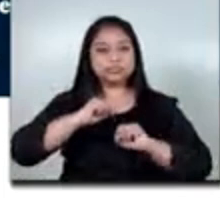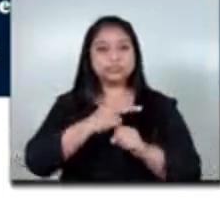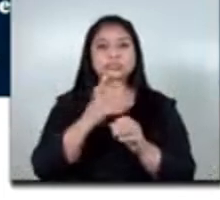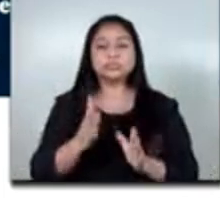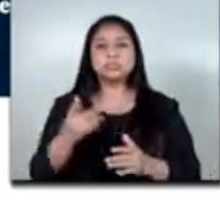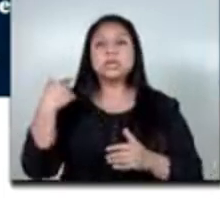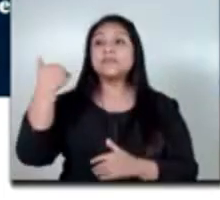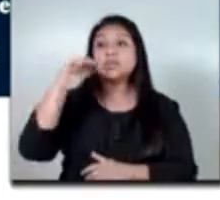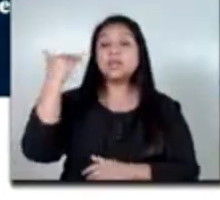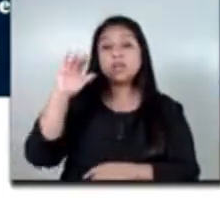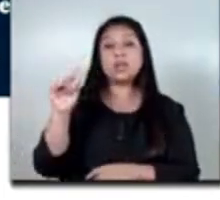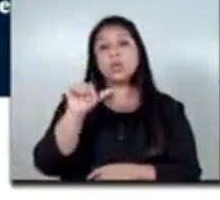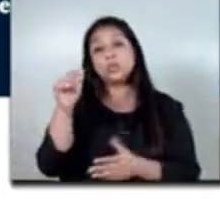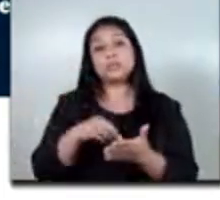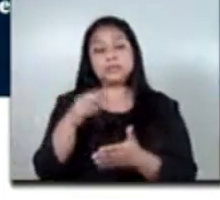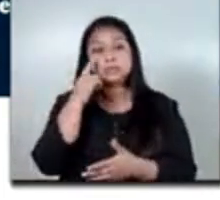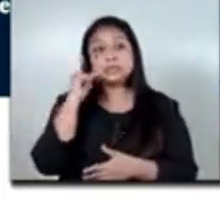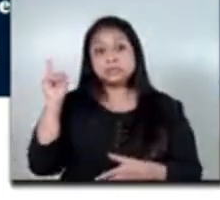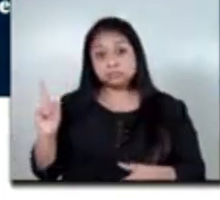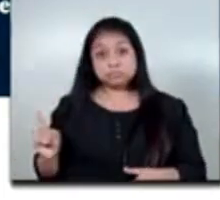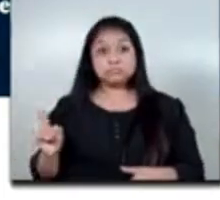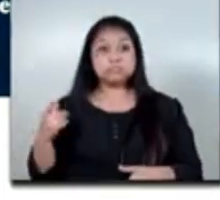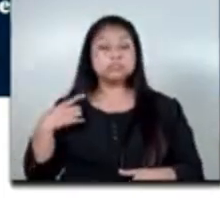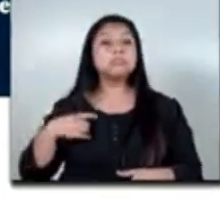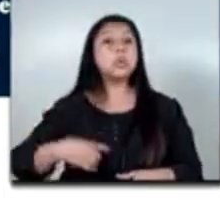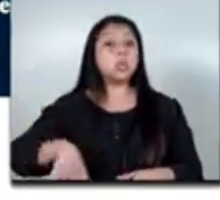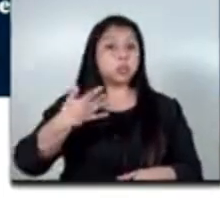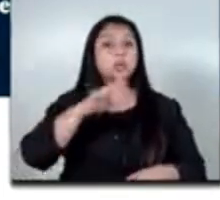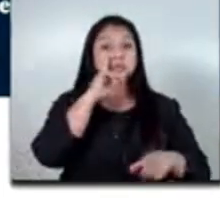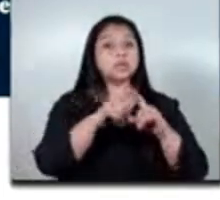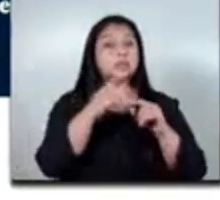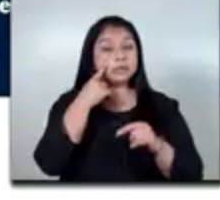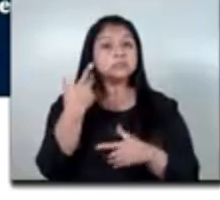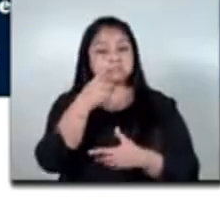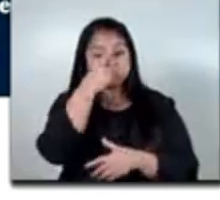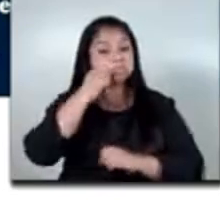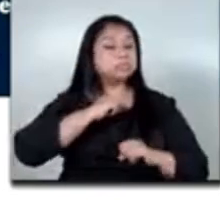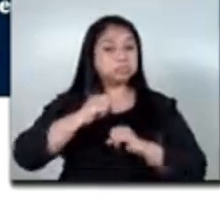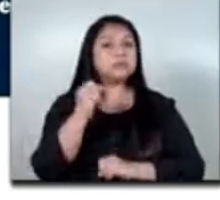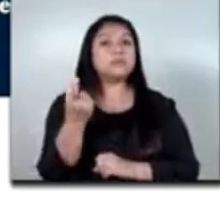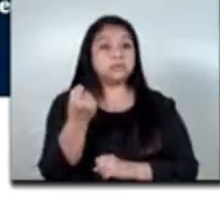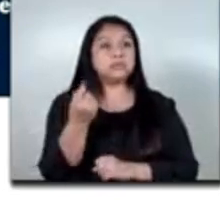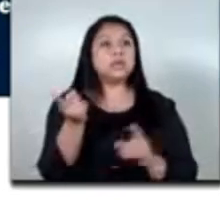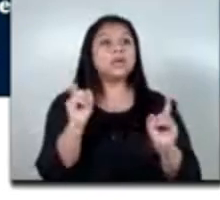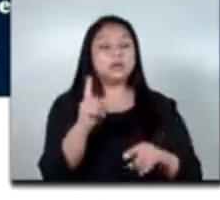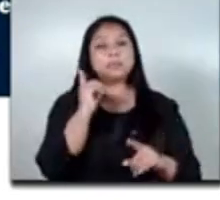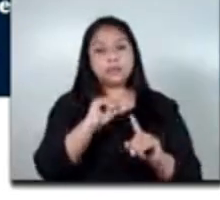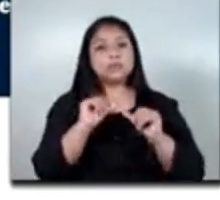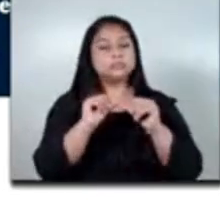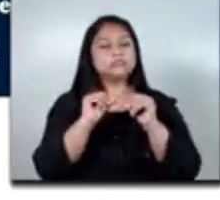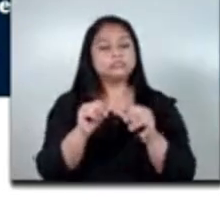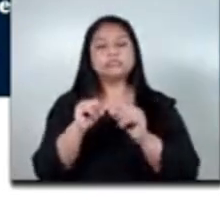extranjero y estas cifras son para mi criterio bastante impresionantes todavía tenemos mucho trabajo que hacer señor presidente pero lo vamos a seguir